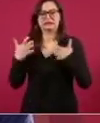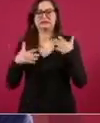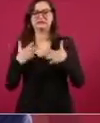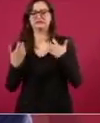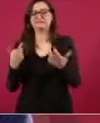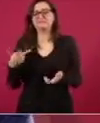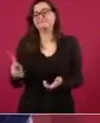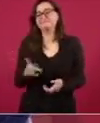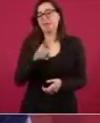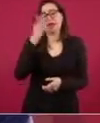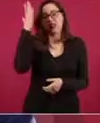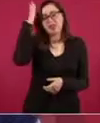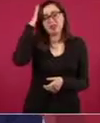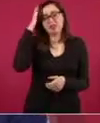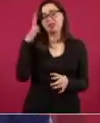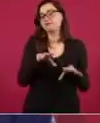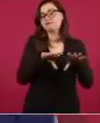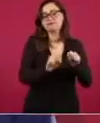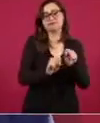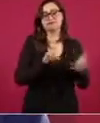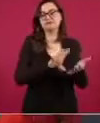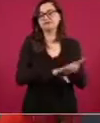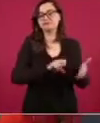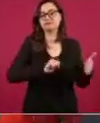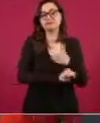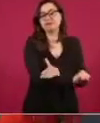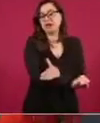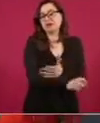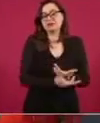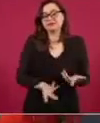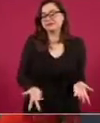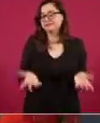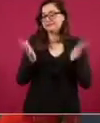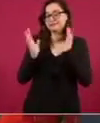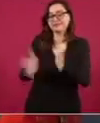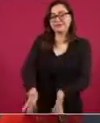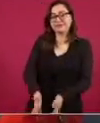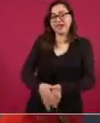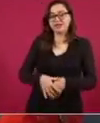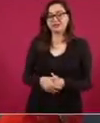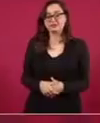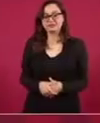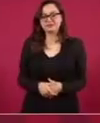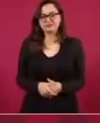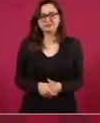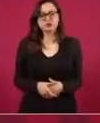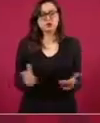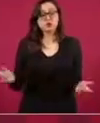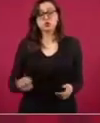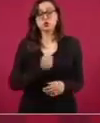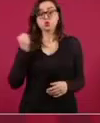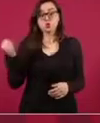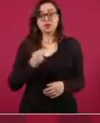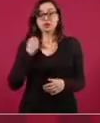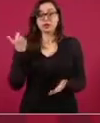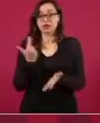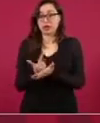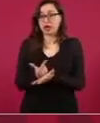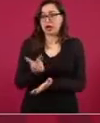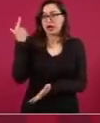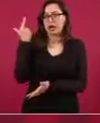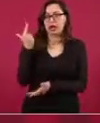Esto afortunadamente no fue tan grave, desde luego